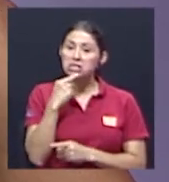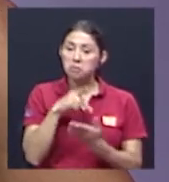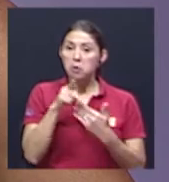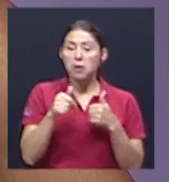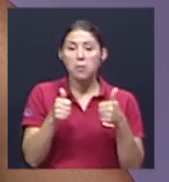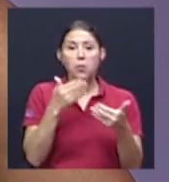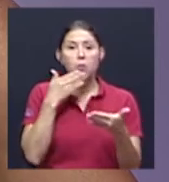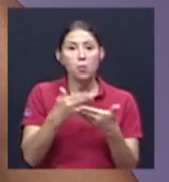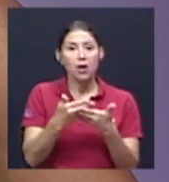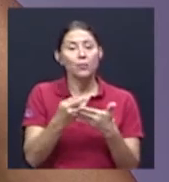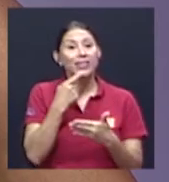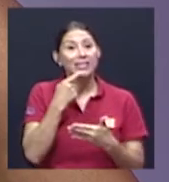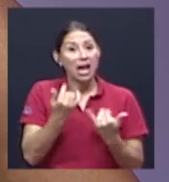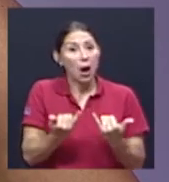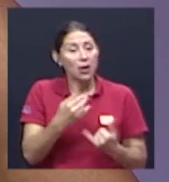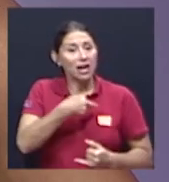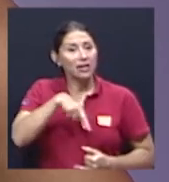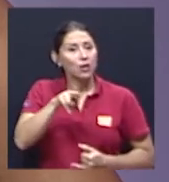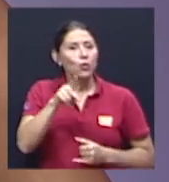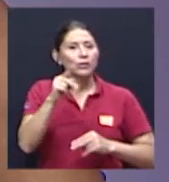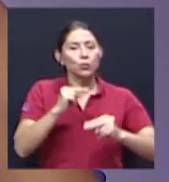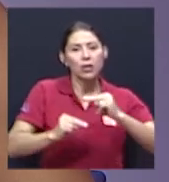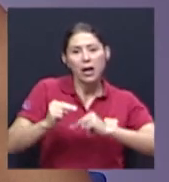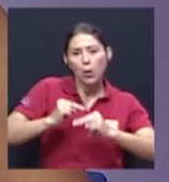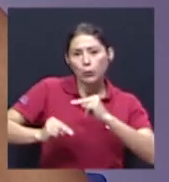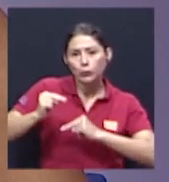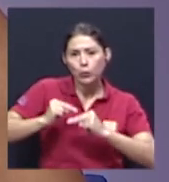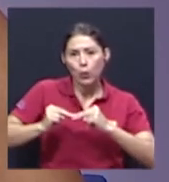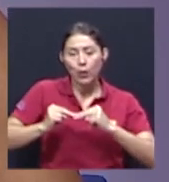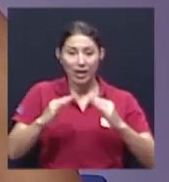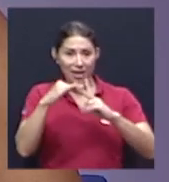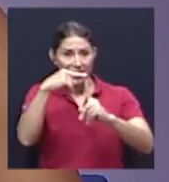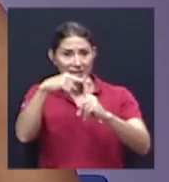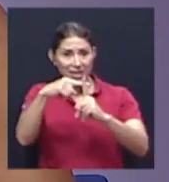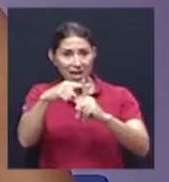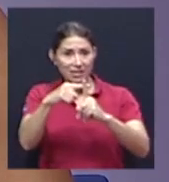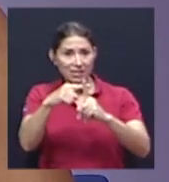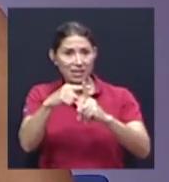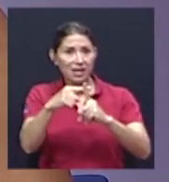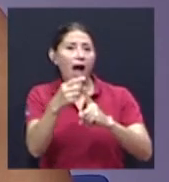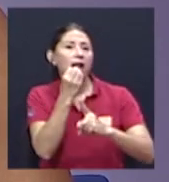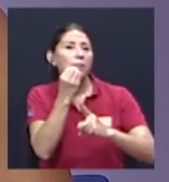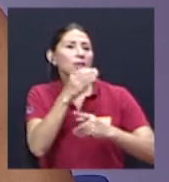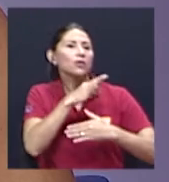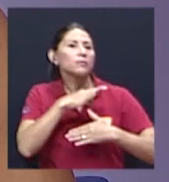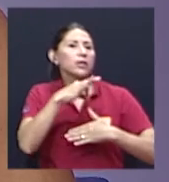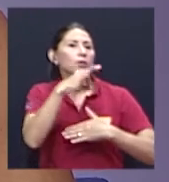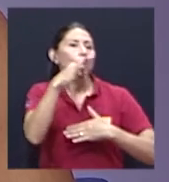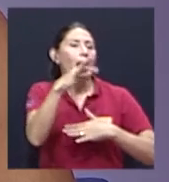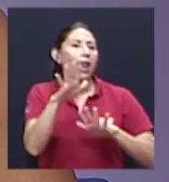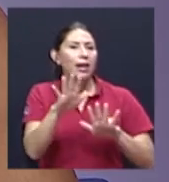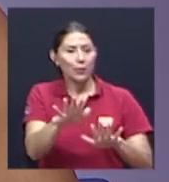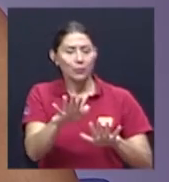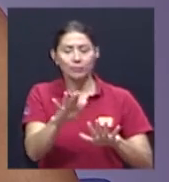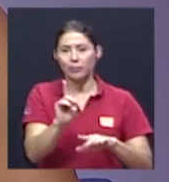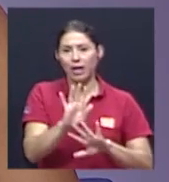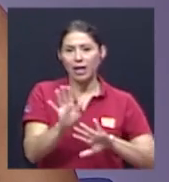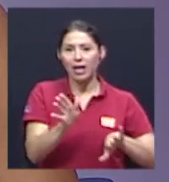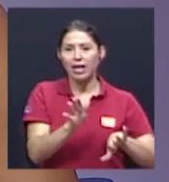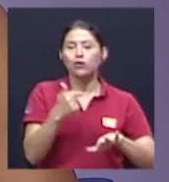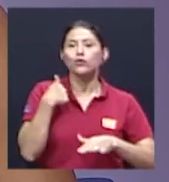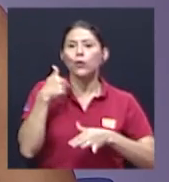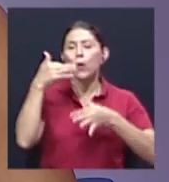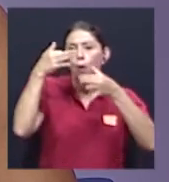convertido en un negocio el alimento espiritual que se da en las iglesias es espacio confío más en la oración que en la